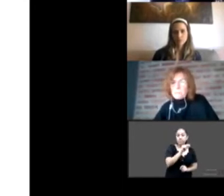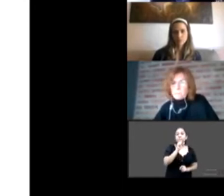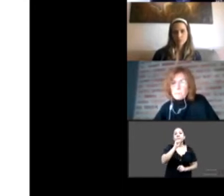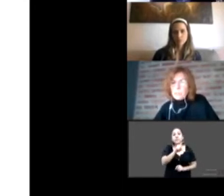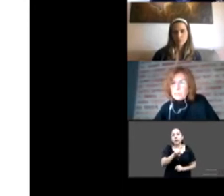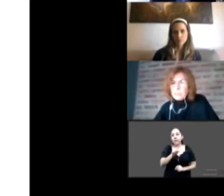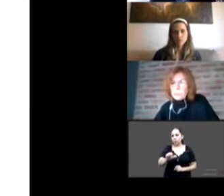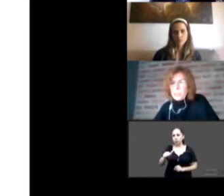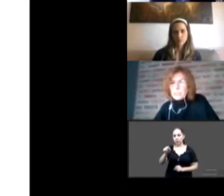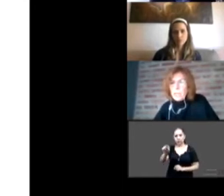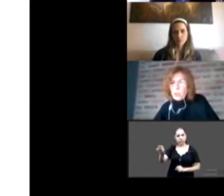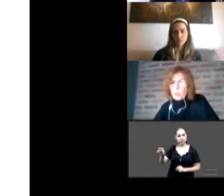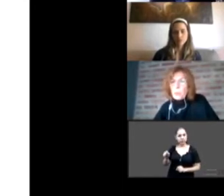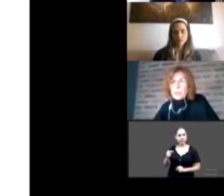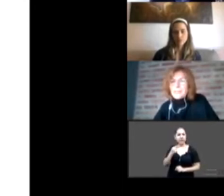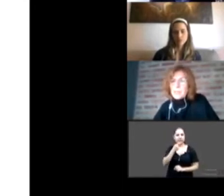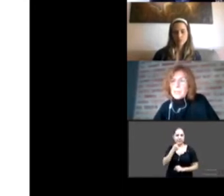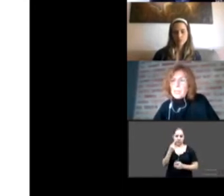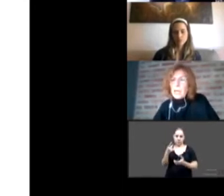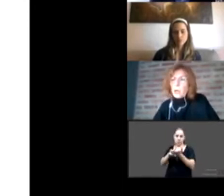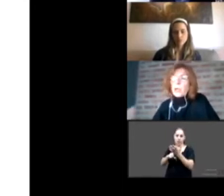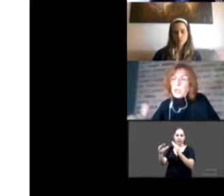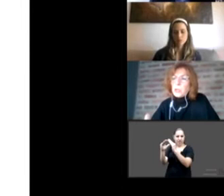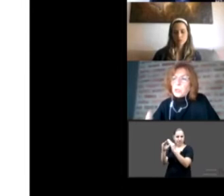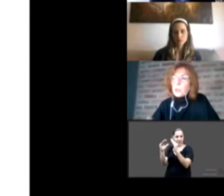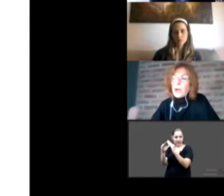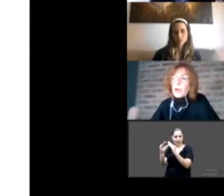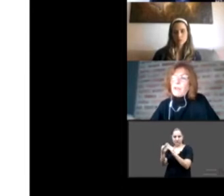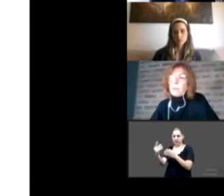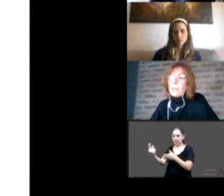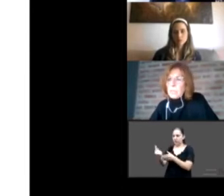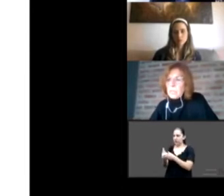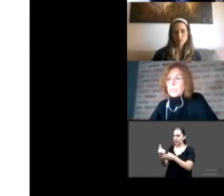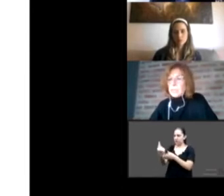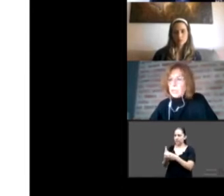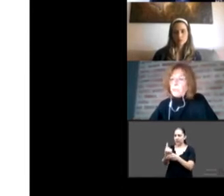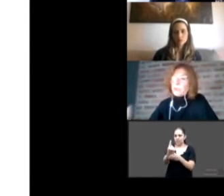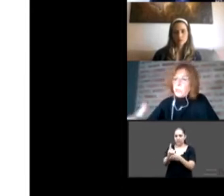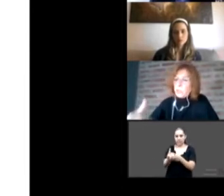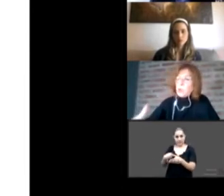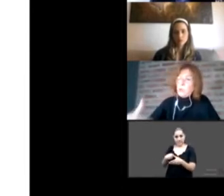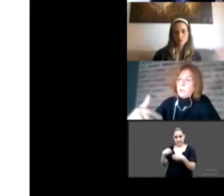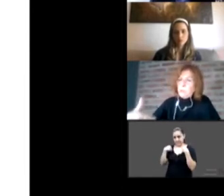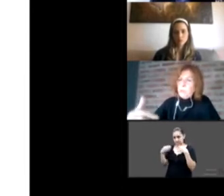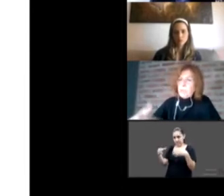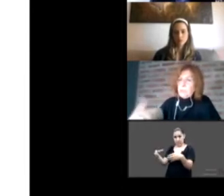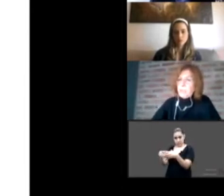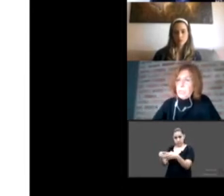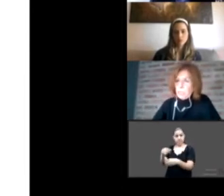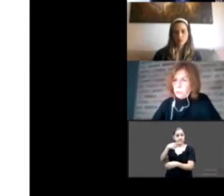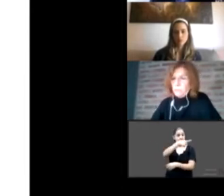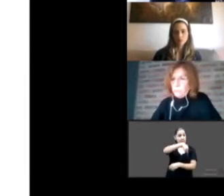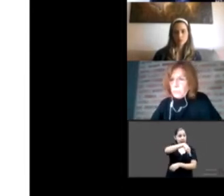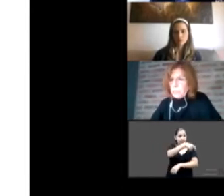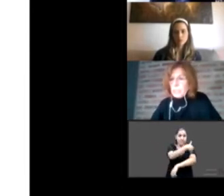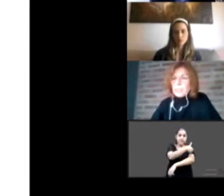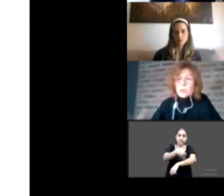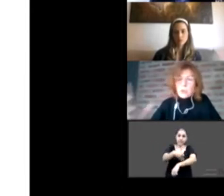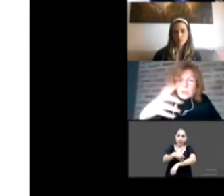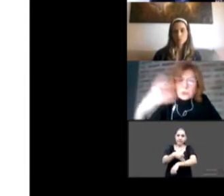institucionalizados pueden ser acogidos por las familias que están funcionando como familias de padrinazgo.